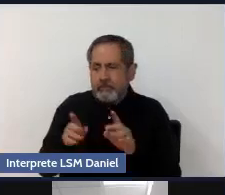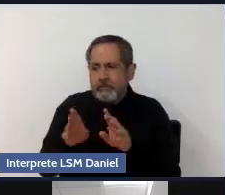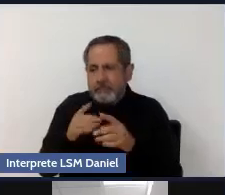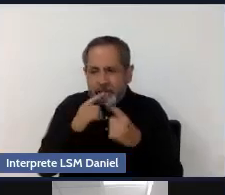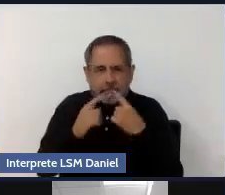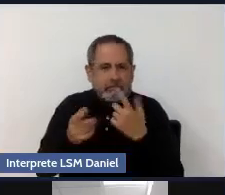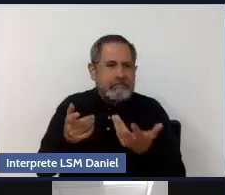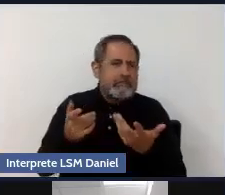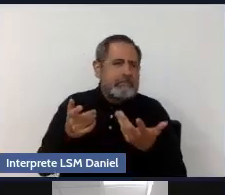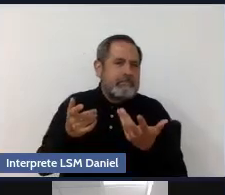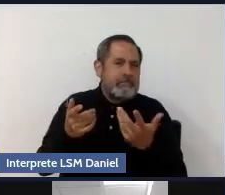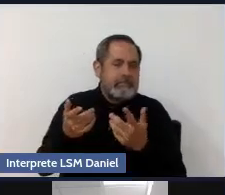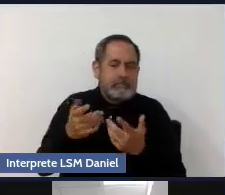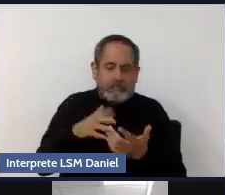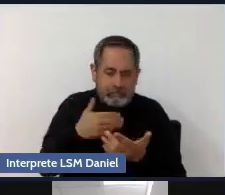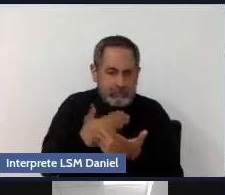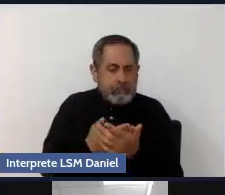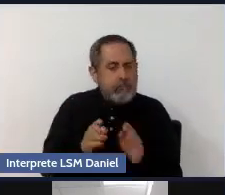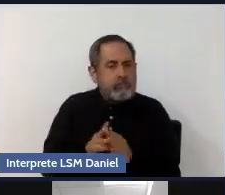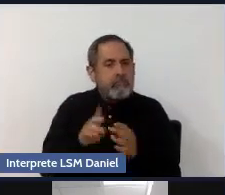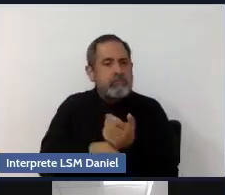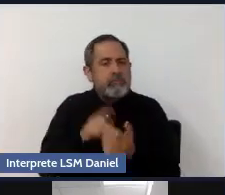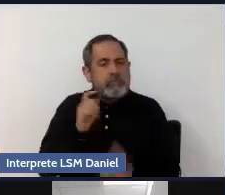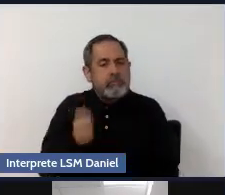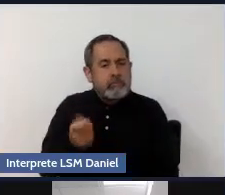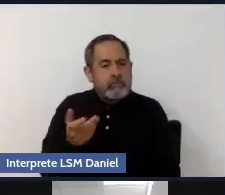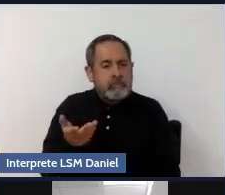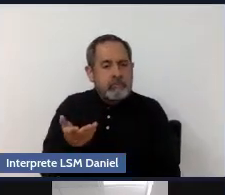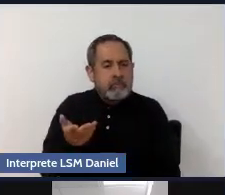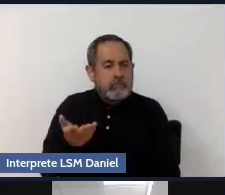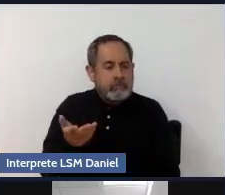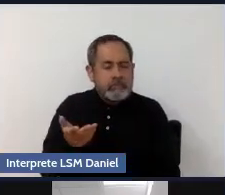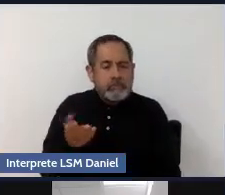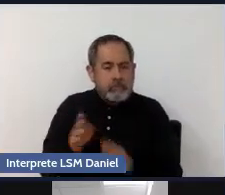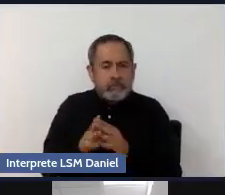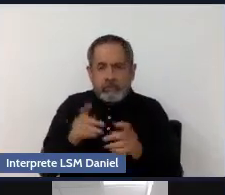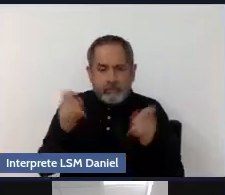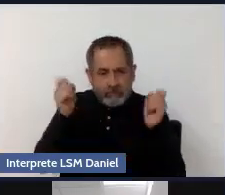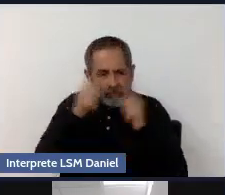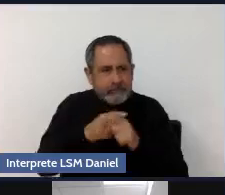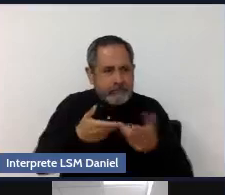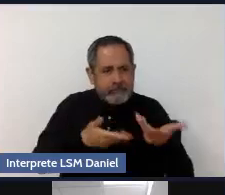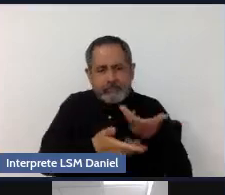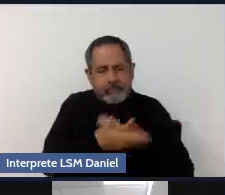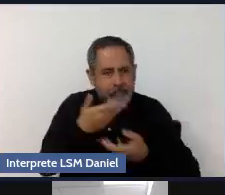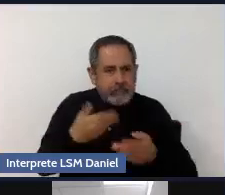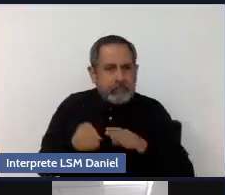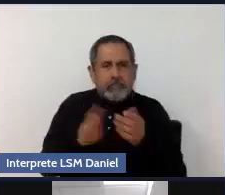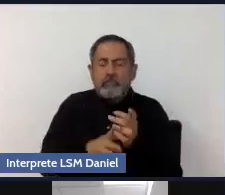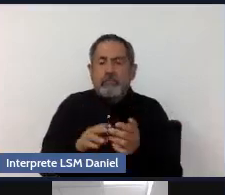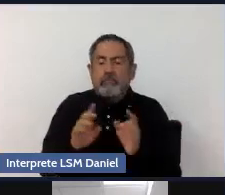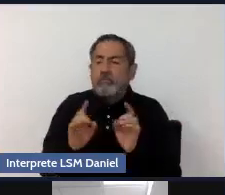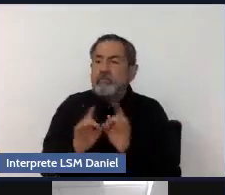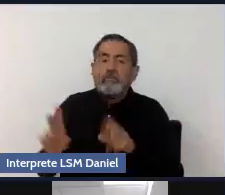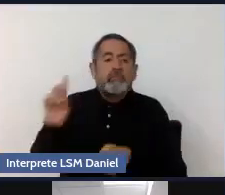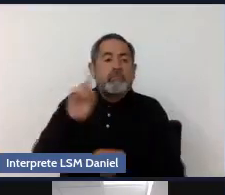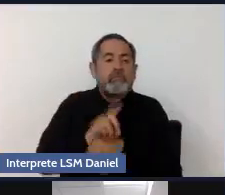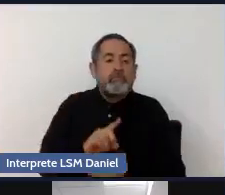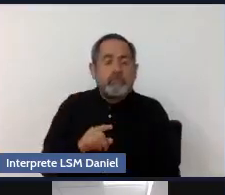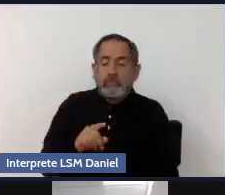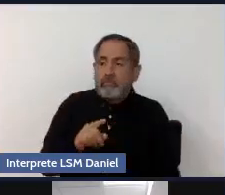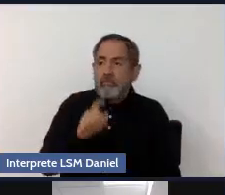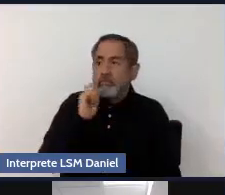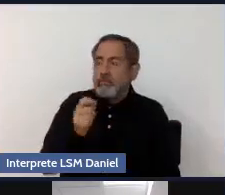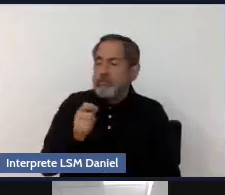a alguien le cuesta trabajo relacionarse y descubren un día que al consumir